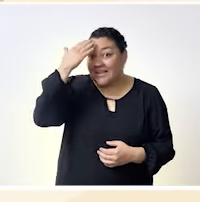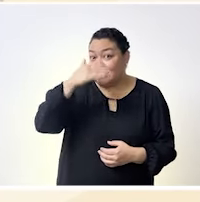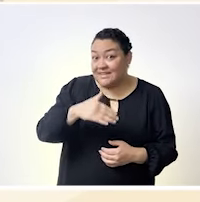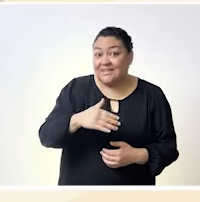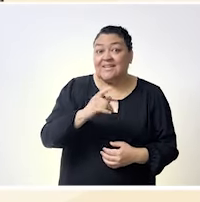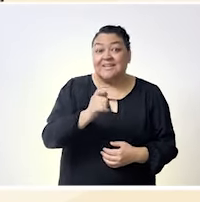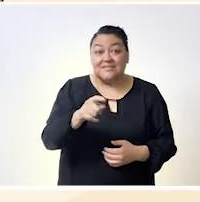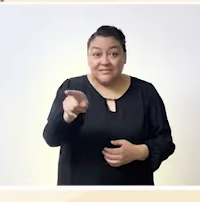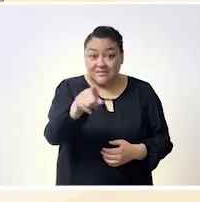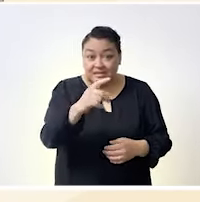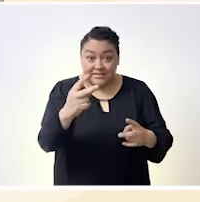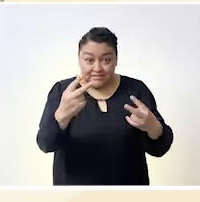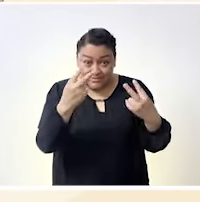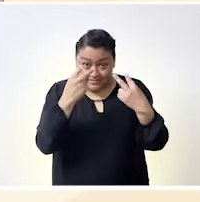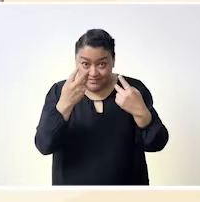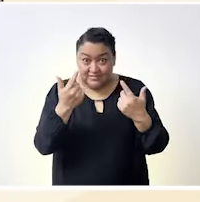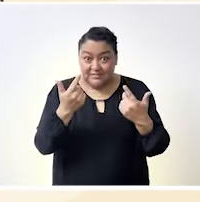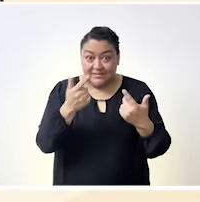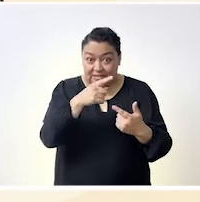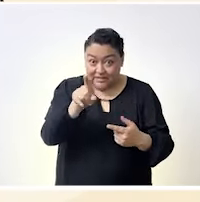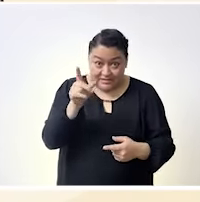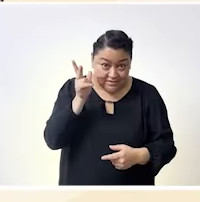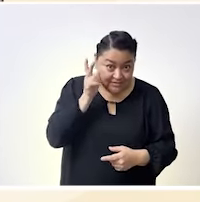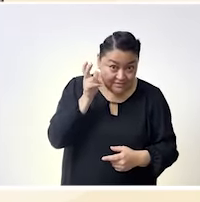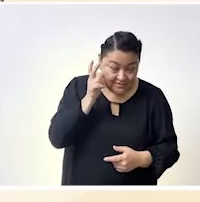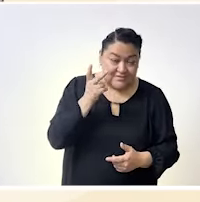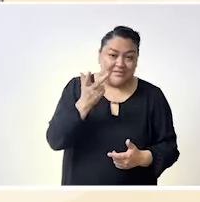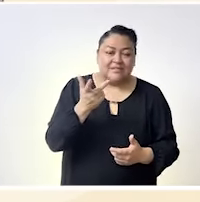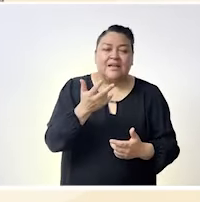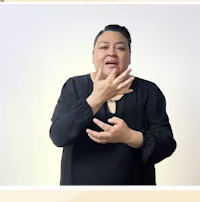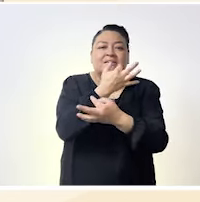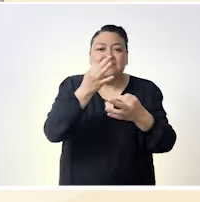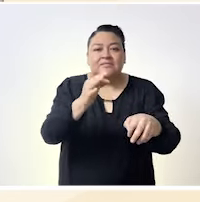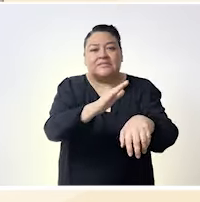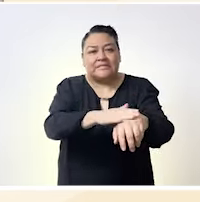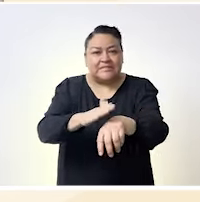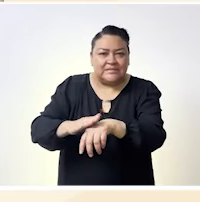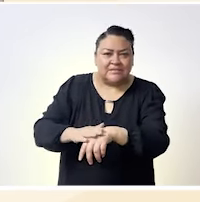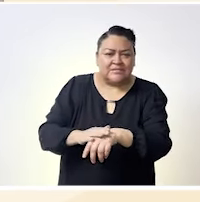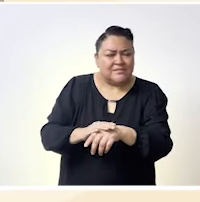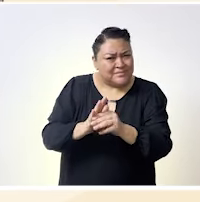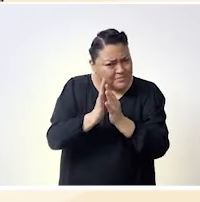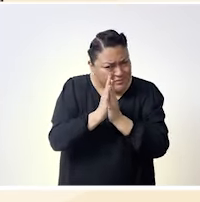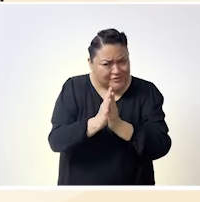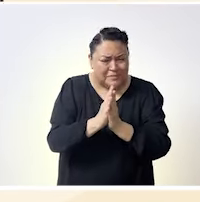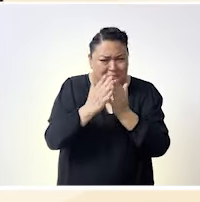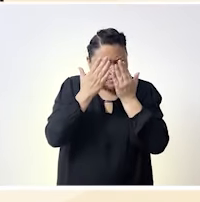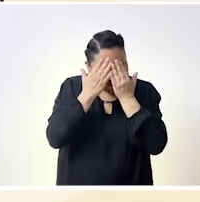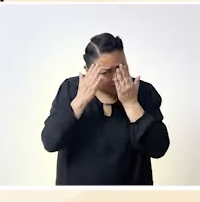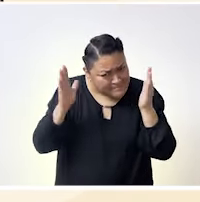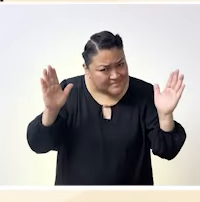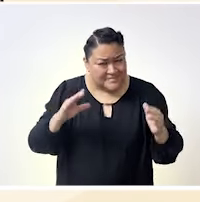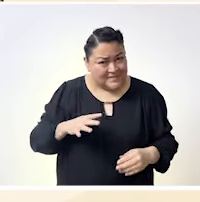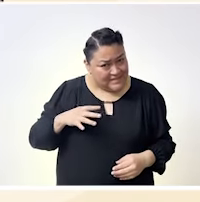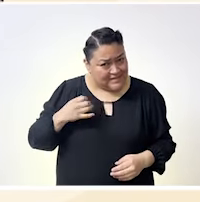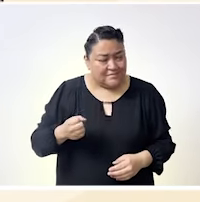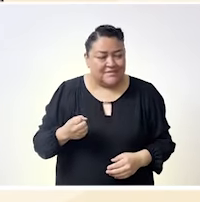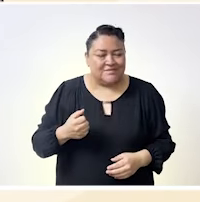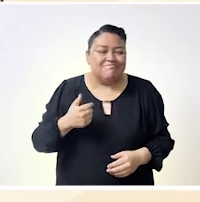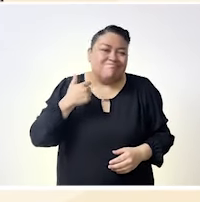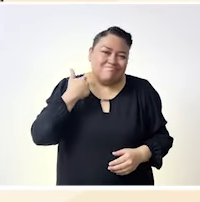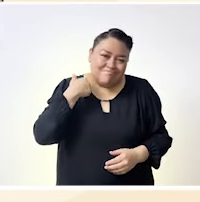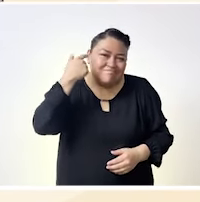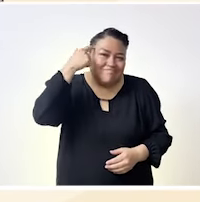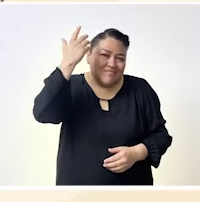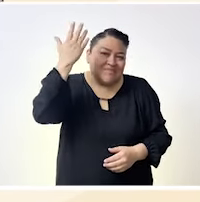de inicio a quienes nos escuchan a quienes nos ven pues ese llamado a tener esta apertura a veces yo sé que